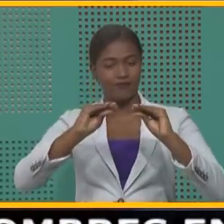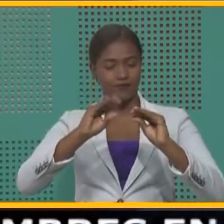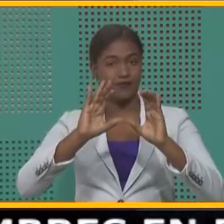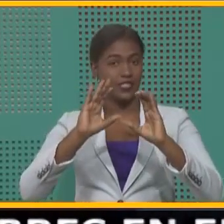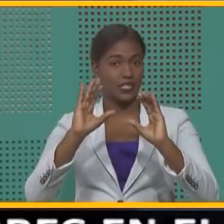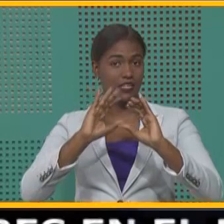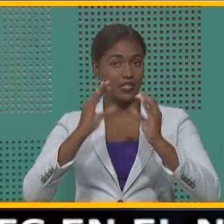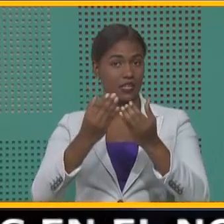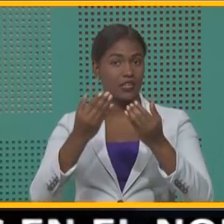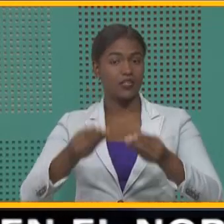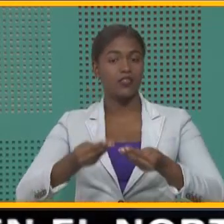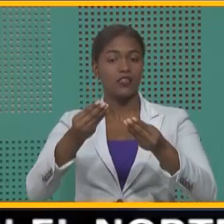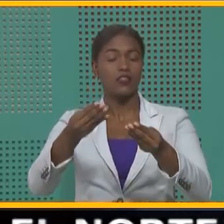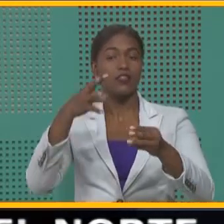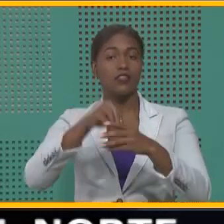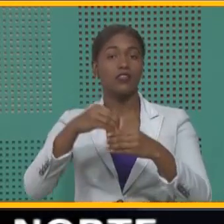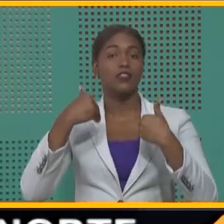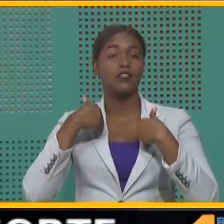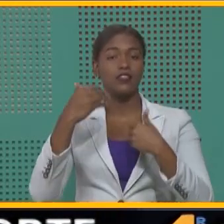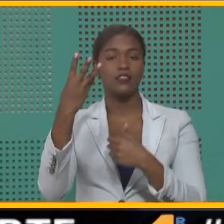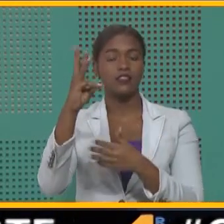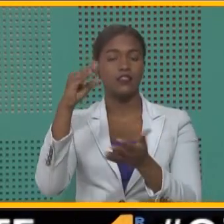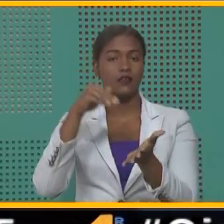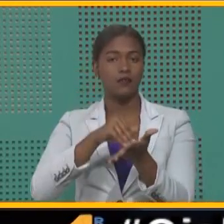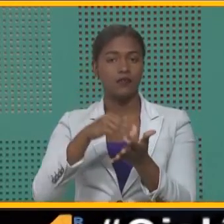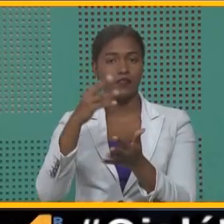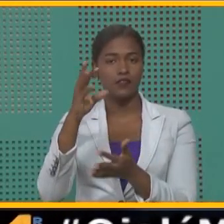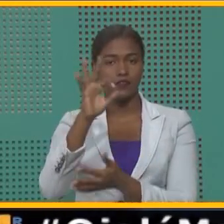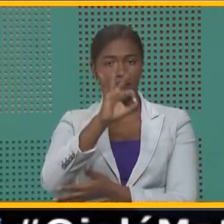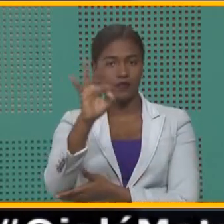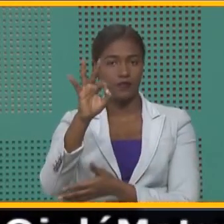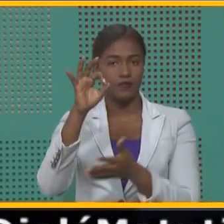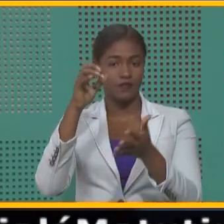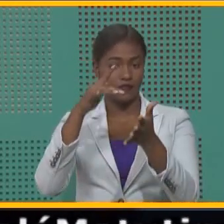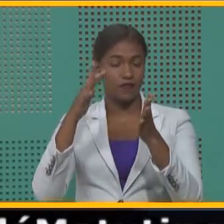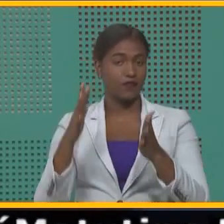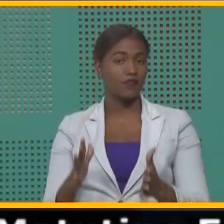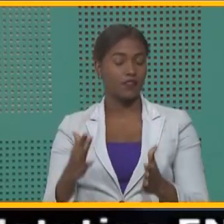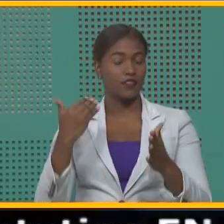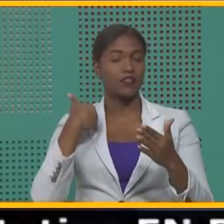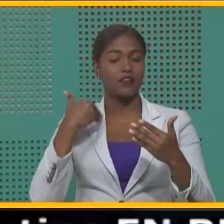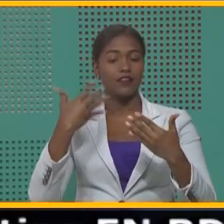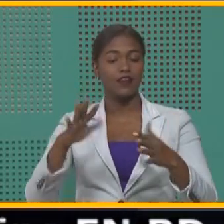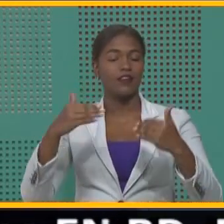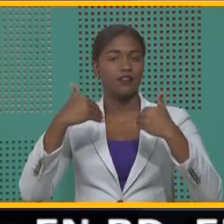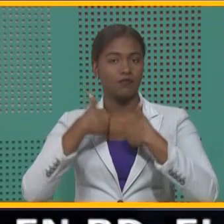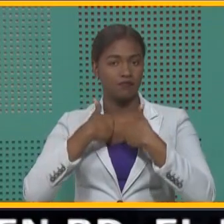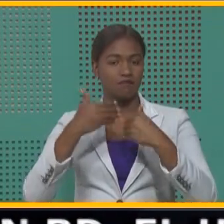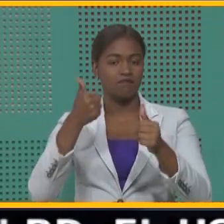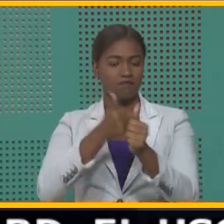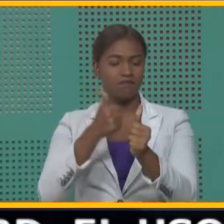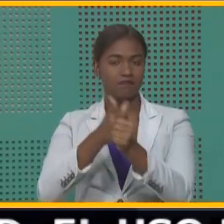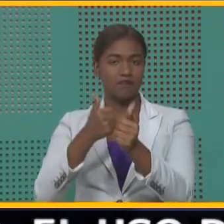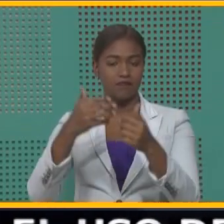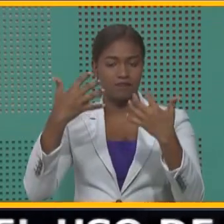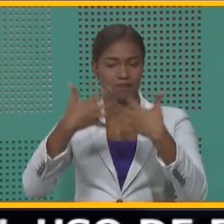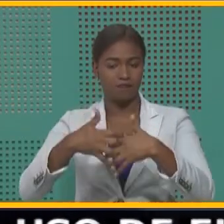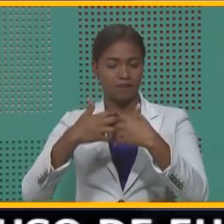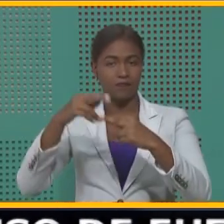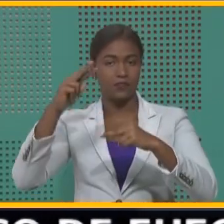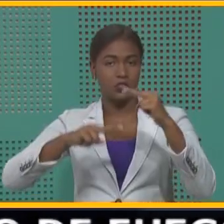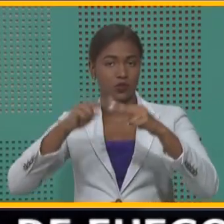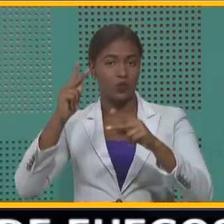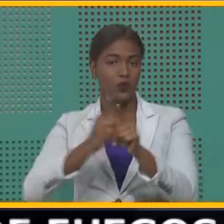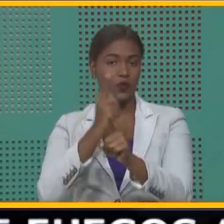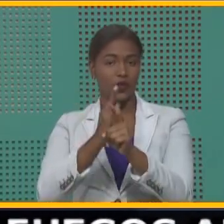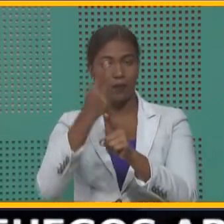cabida a más de 16 mil 900 estudiantes quienes ya tienen la infraestructura adecuada